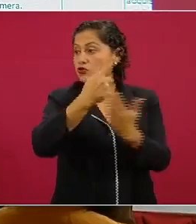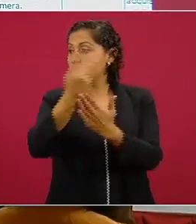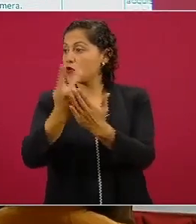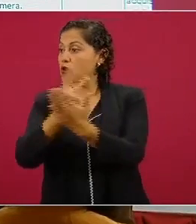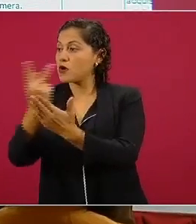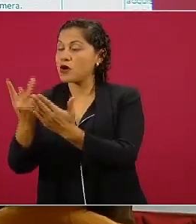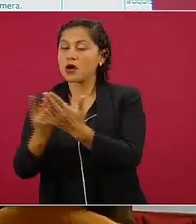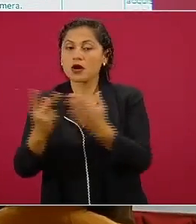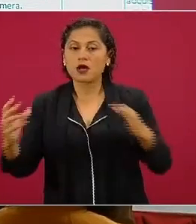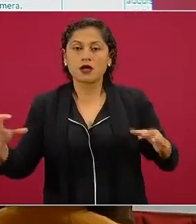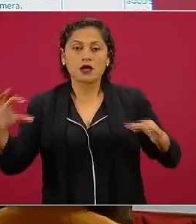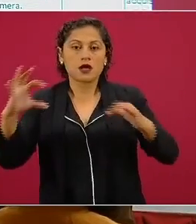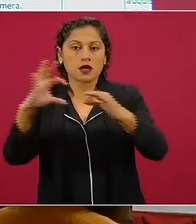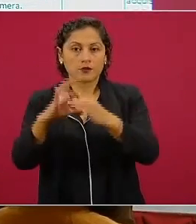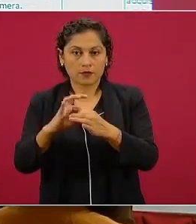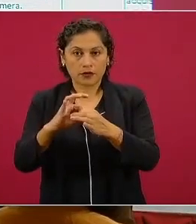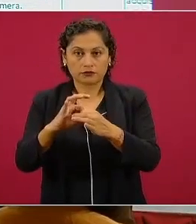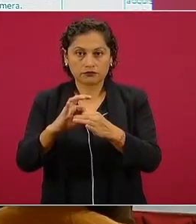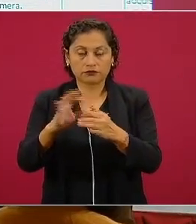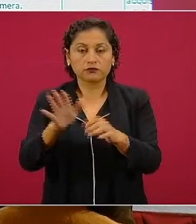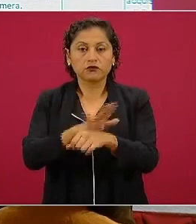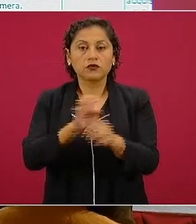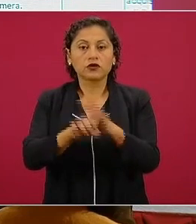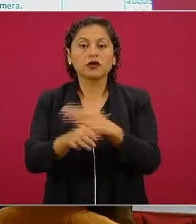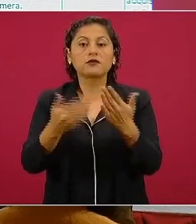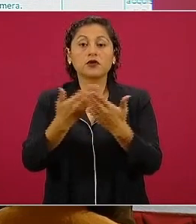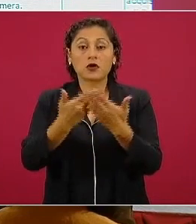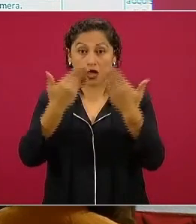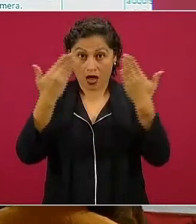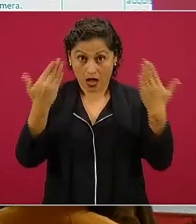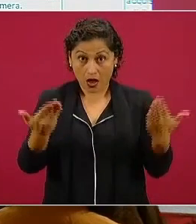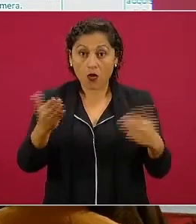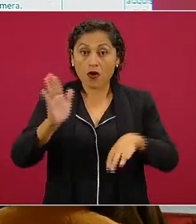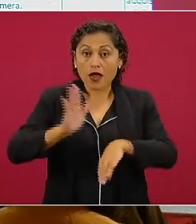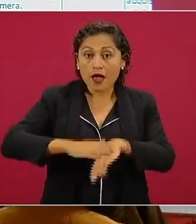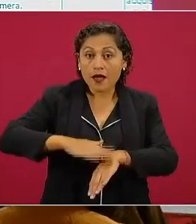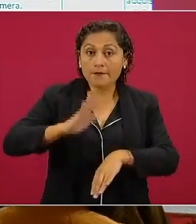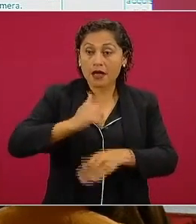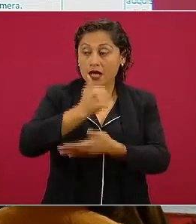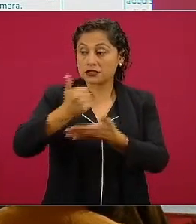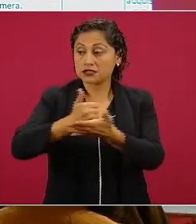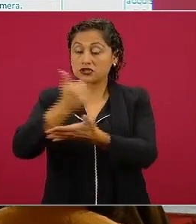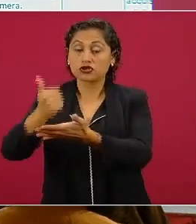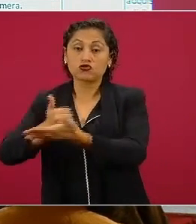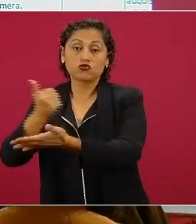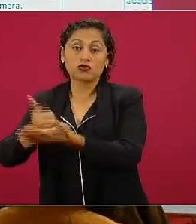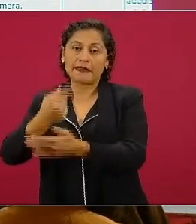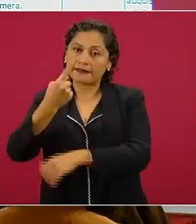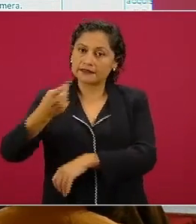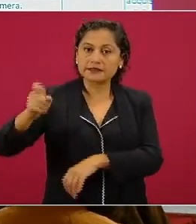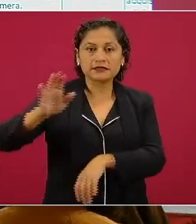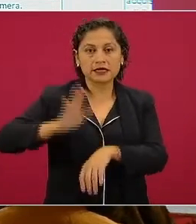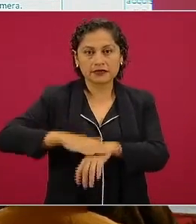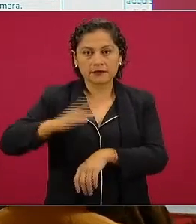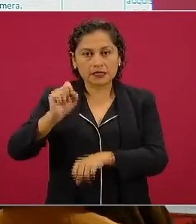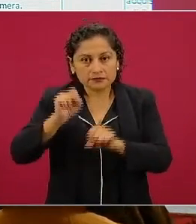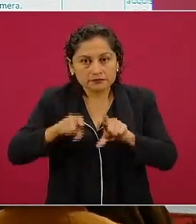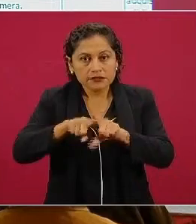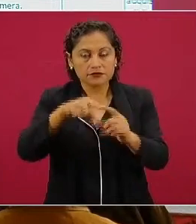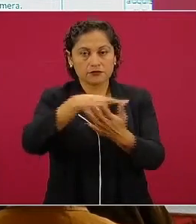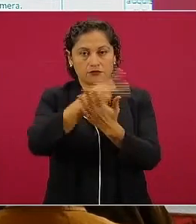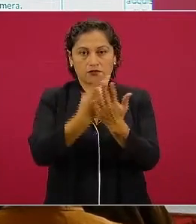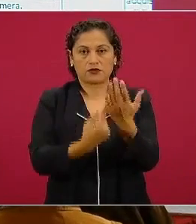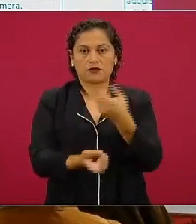vamos a atender a cien ciudades más, con este programa de intervenciones urbanas.